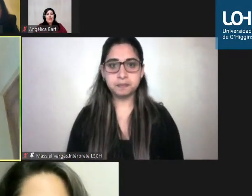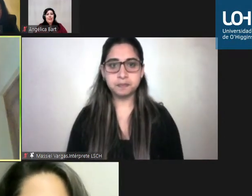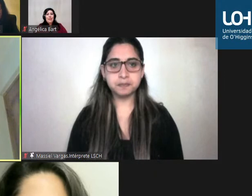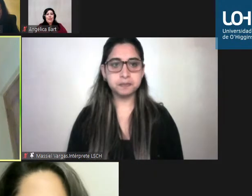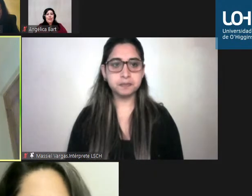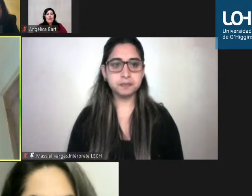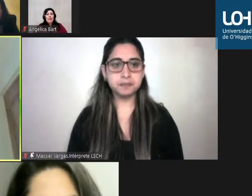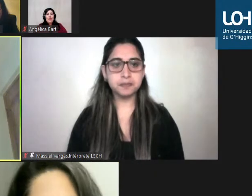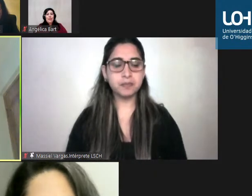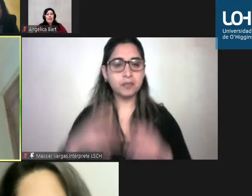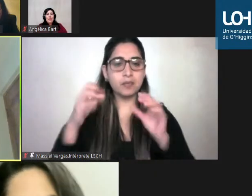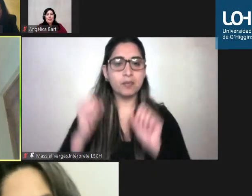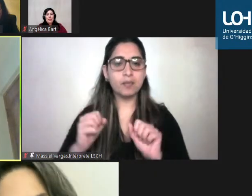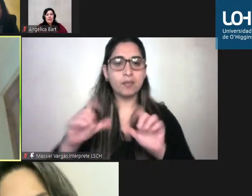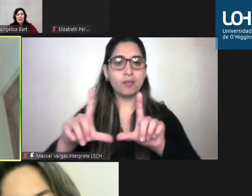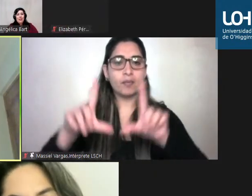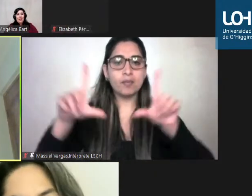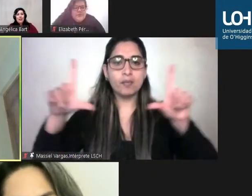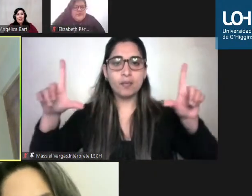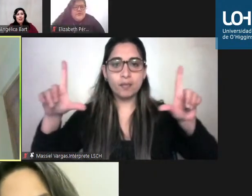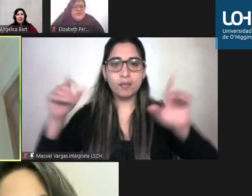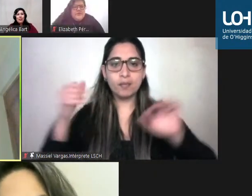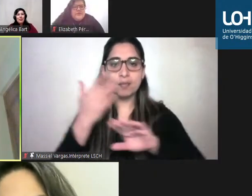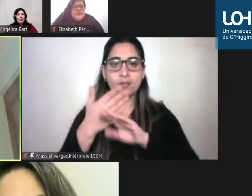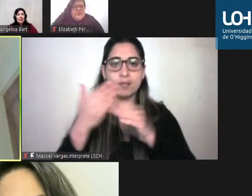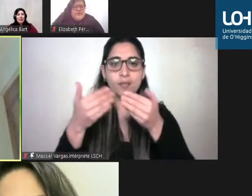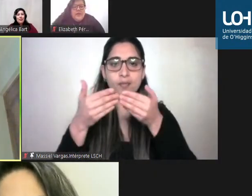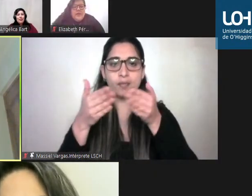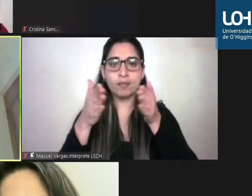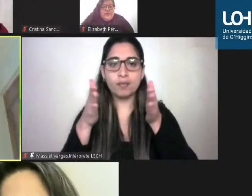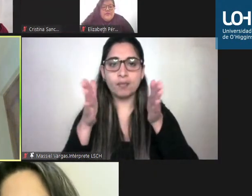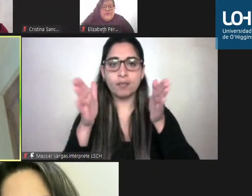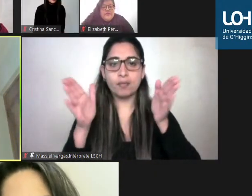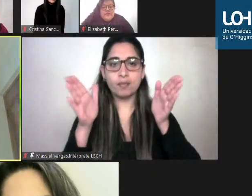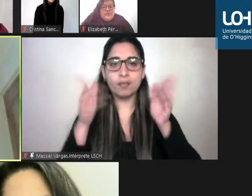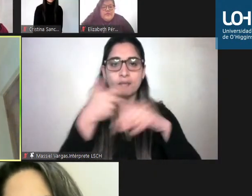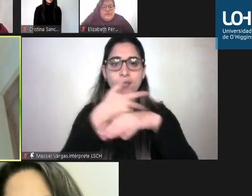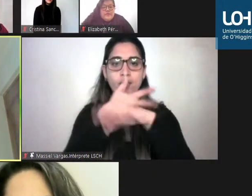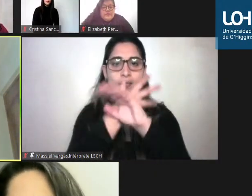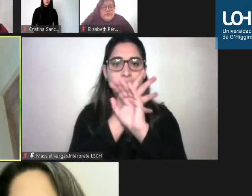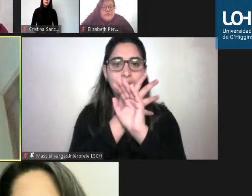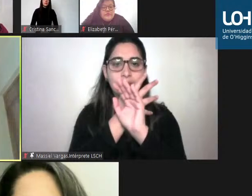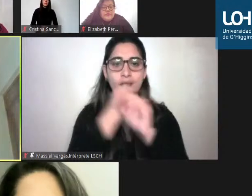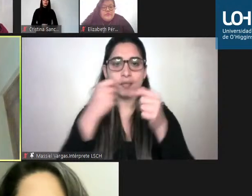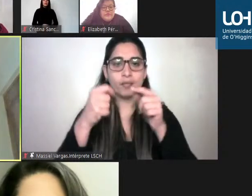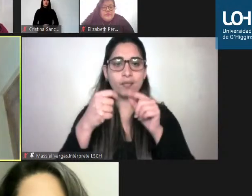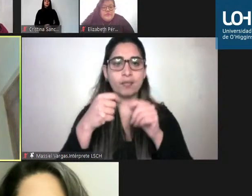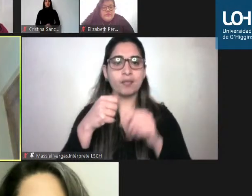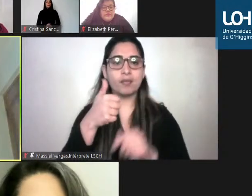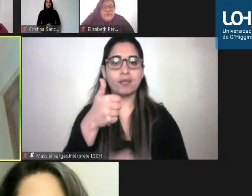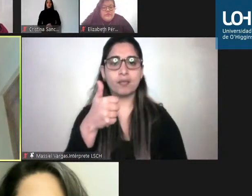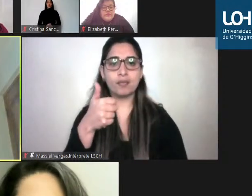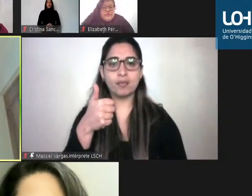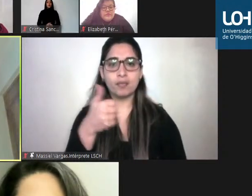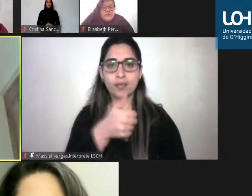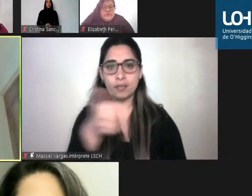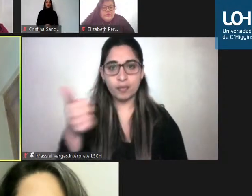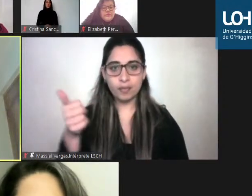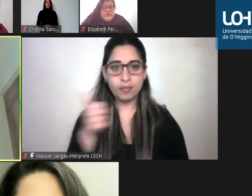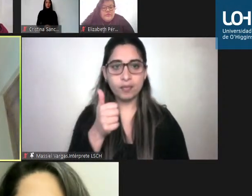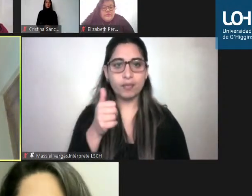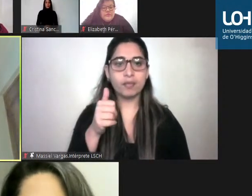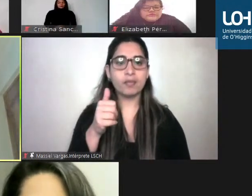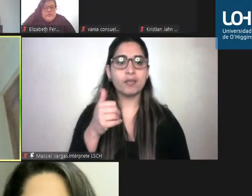las cámaras Elizabeth César Vania Priscila Cristian Cristina